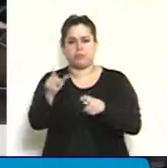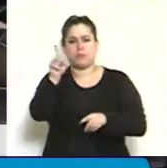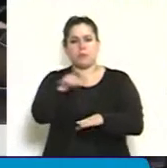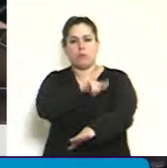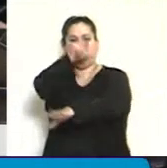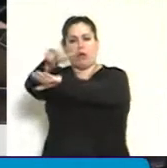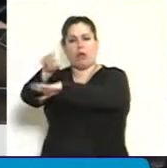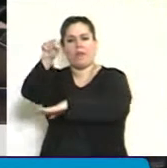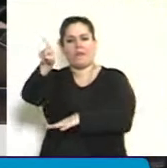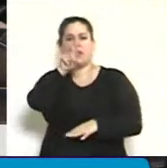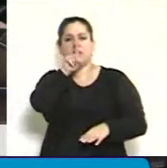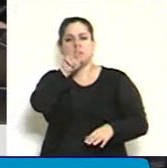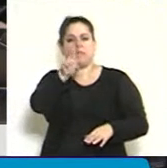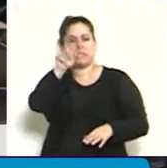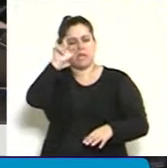Trelew,